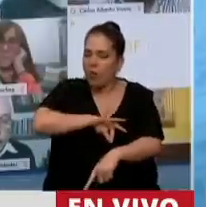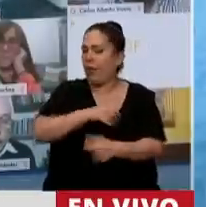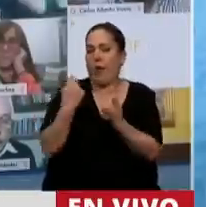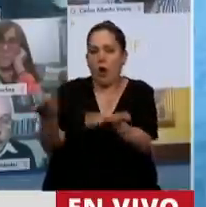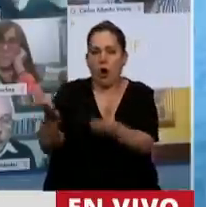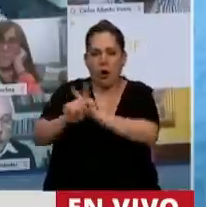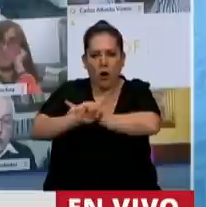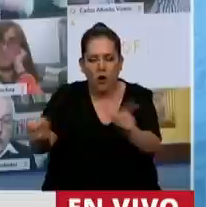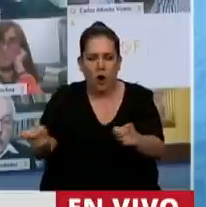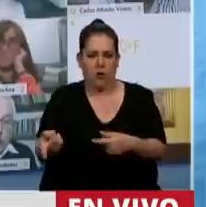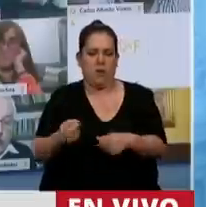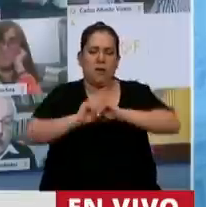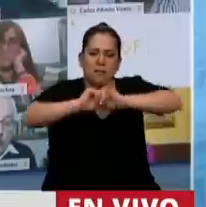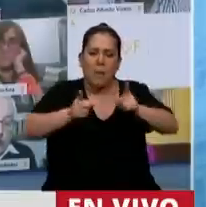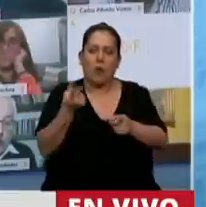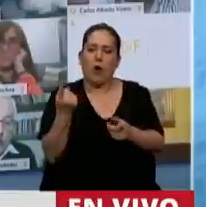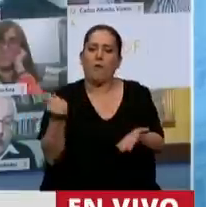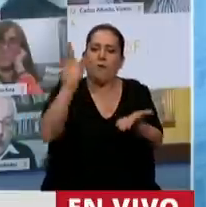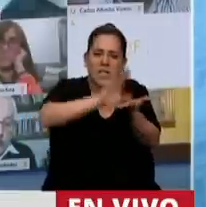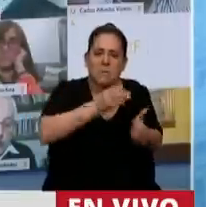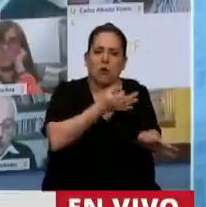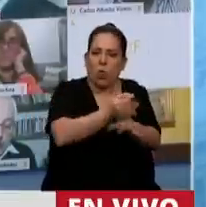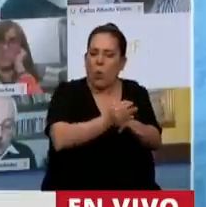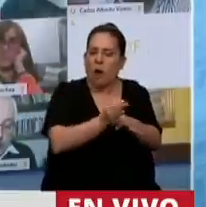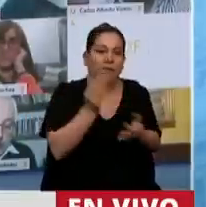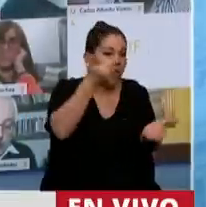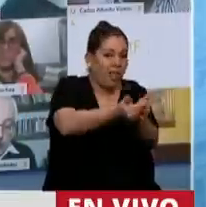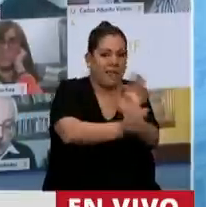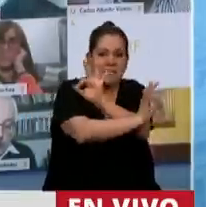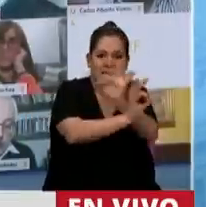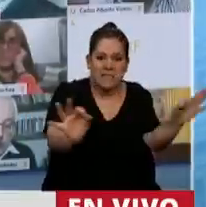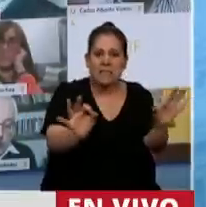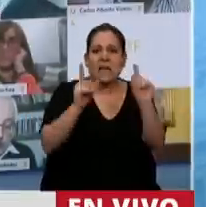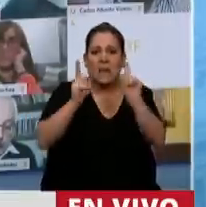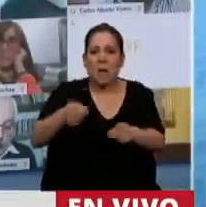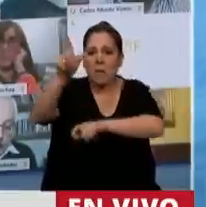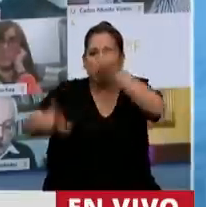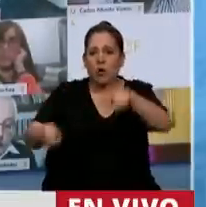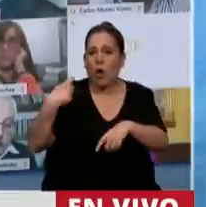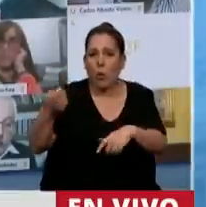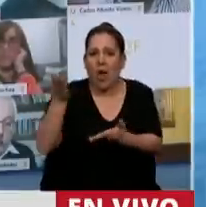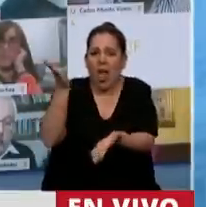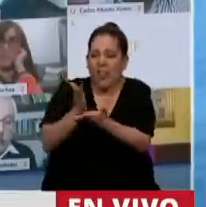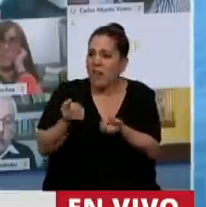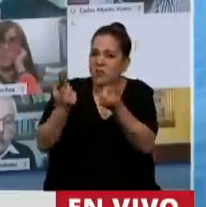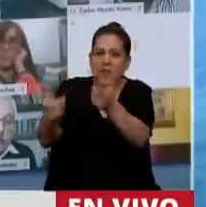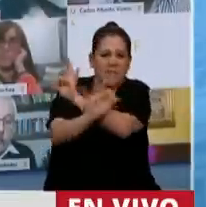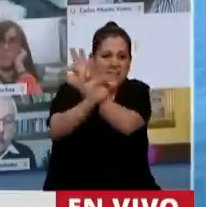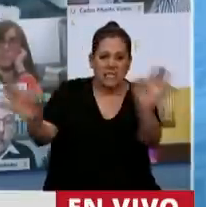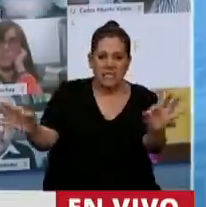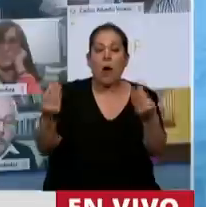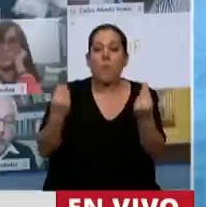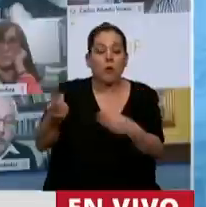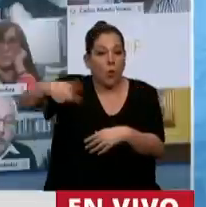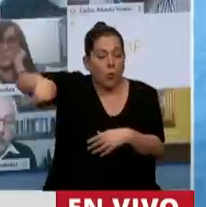de financiamiento educativo. Le negaron a los jubilados derechos adquiridos porque se les ocurrió y